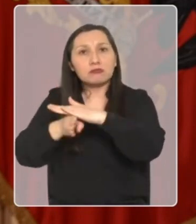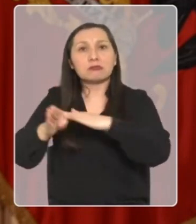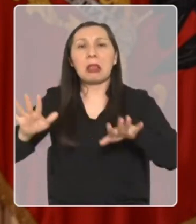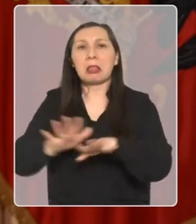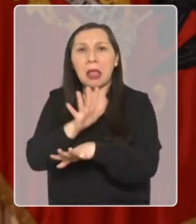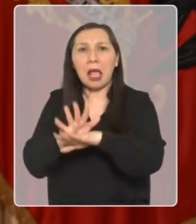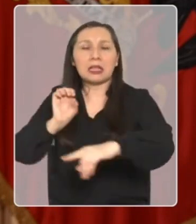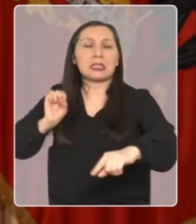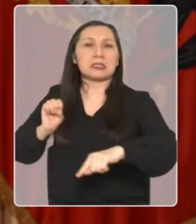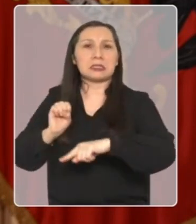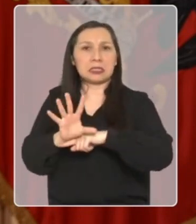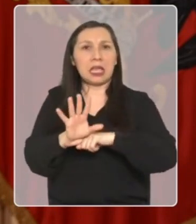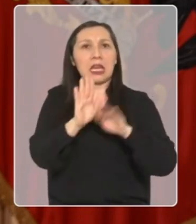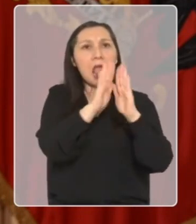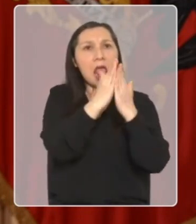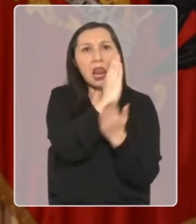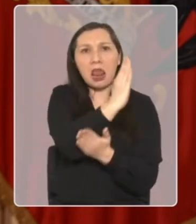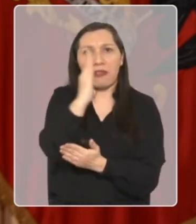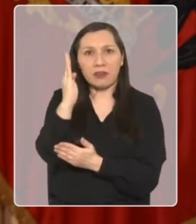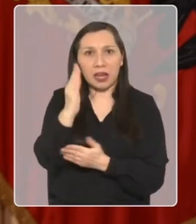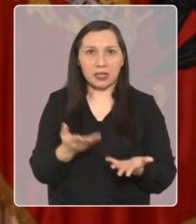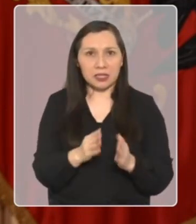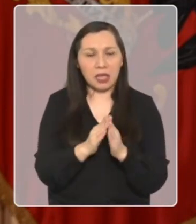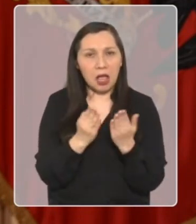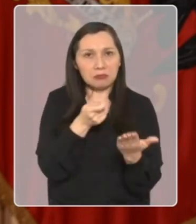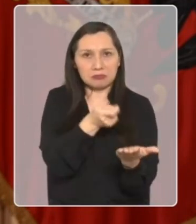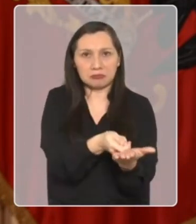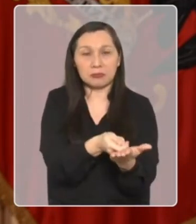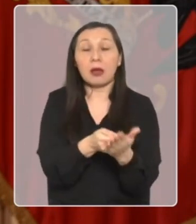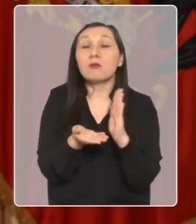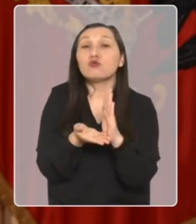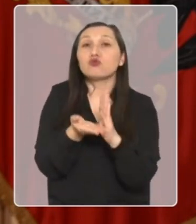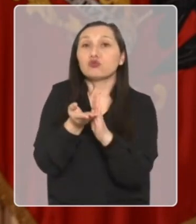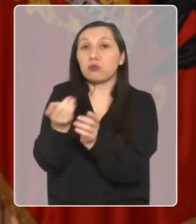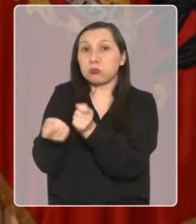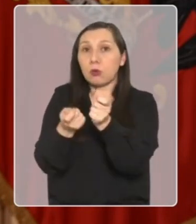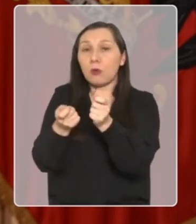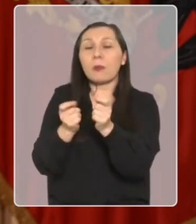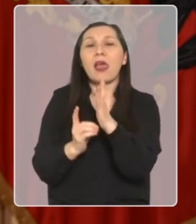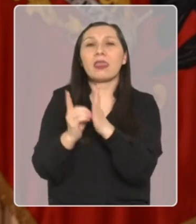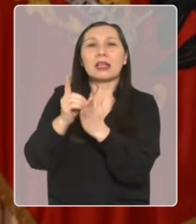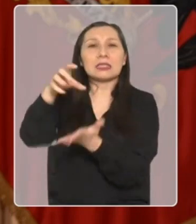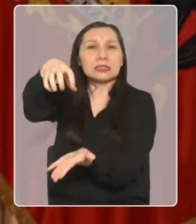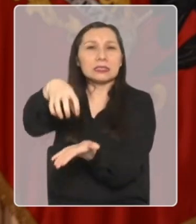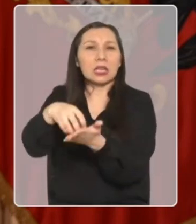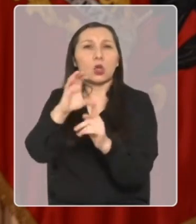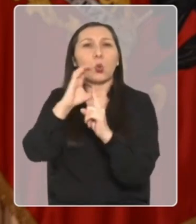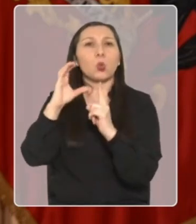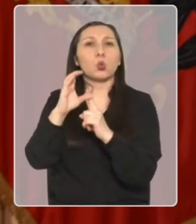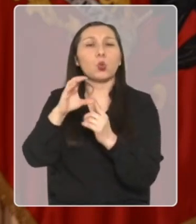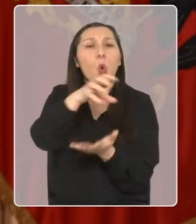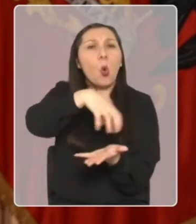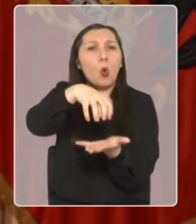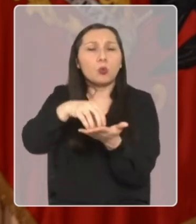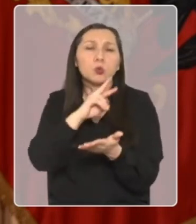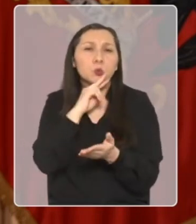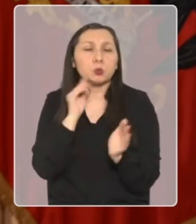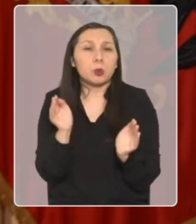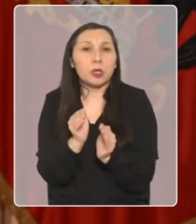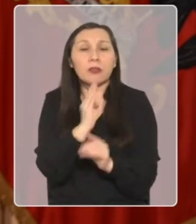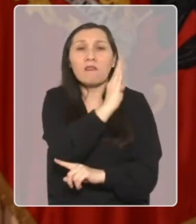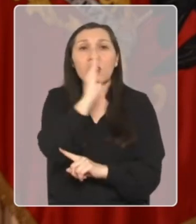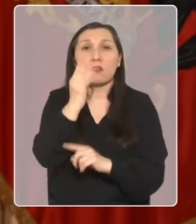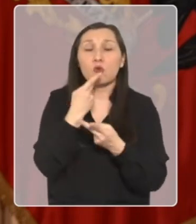acceder a teatros, cines y librerías. Asimismo, vamos a aumentar los recursos para desarrollar centros culturales en comunas